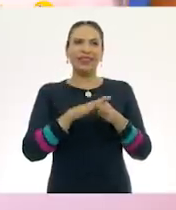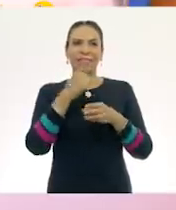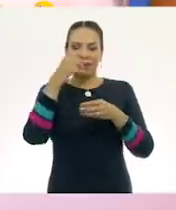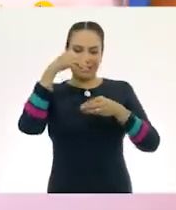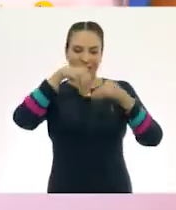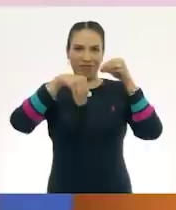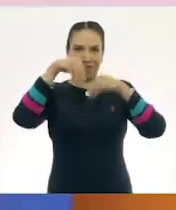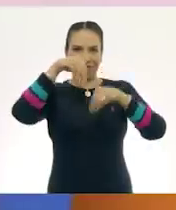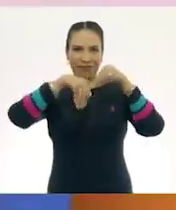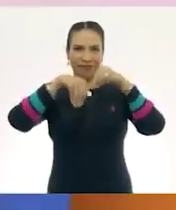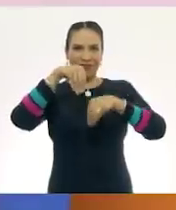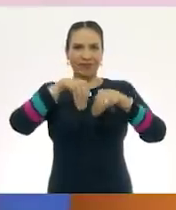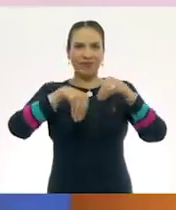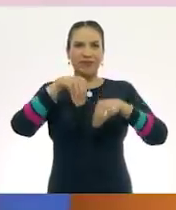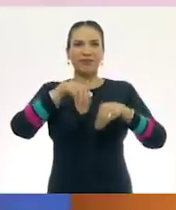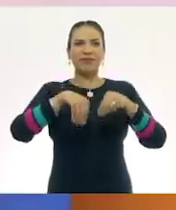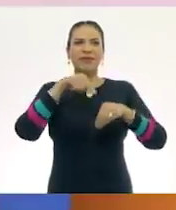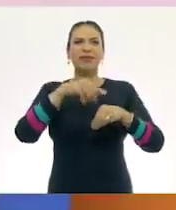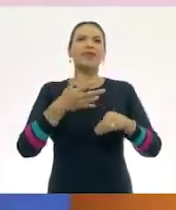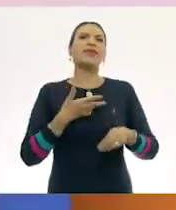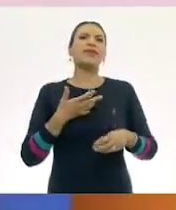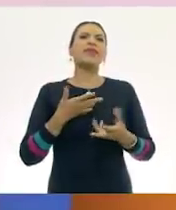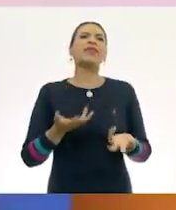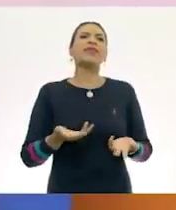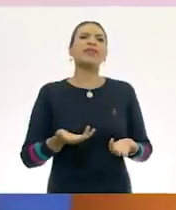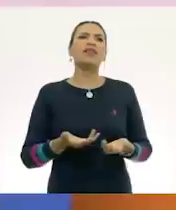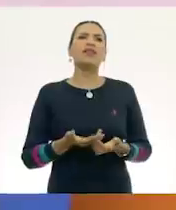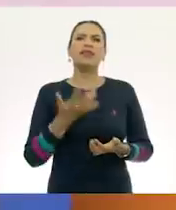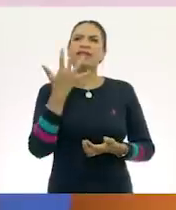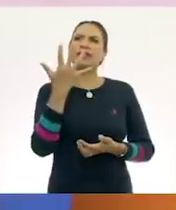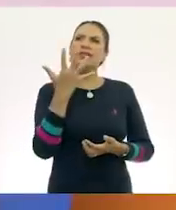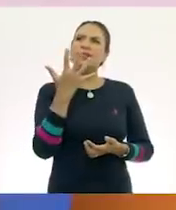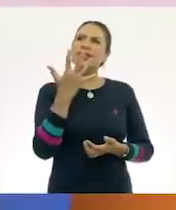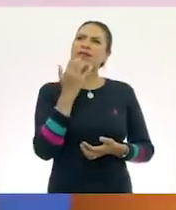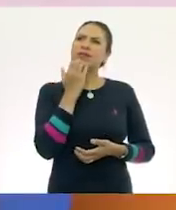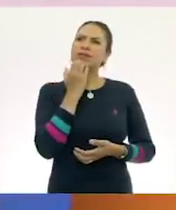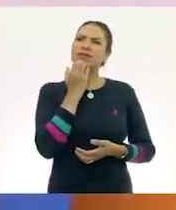para armar. ¿Y con este cuántos llevamos? ¡Cinco!